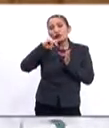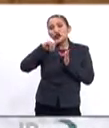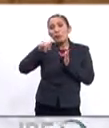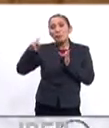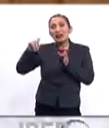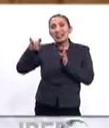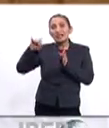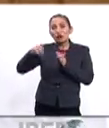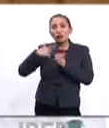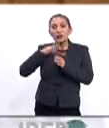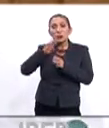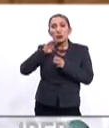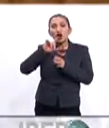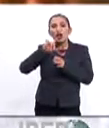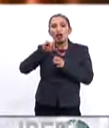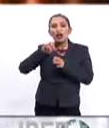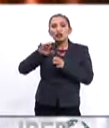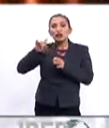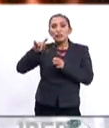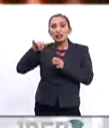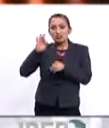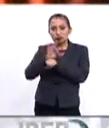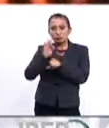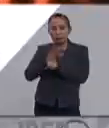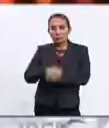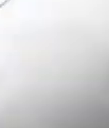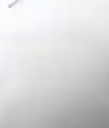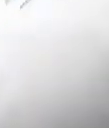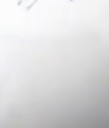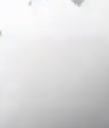el petro y el bolívar soberano protegido.